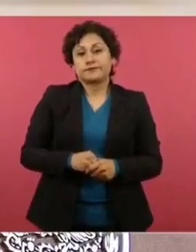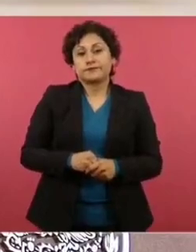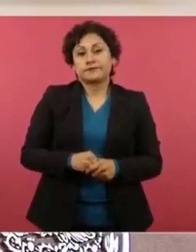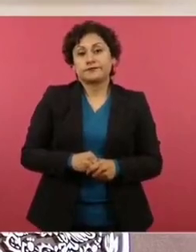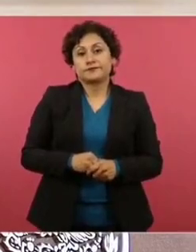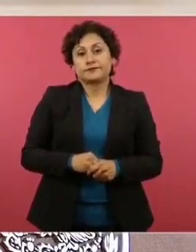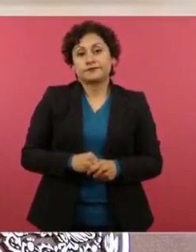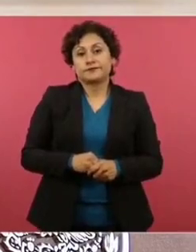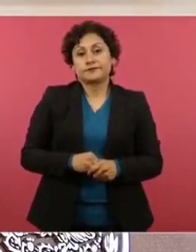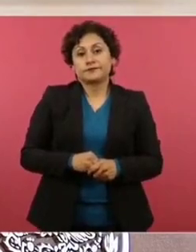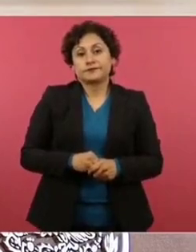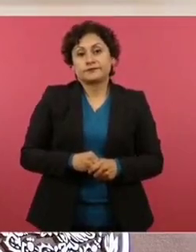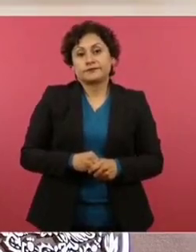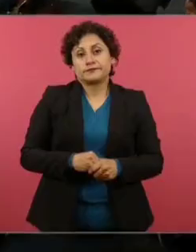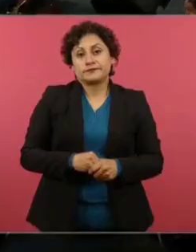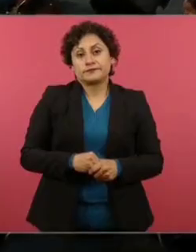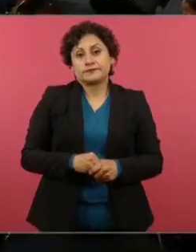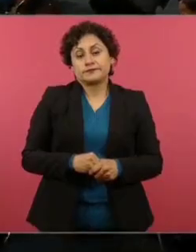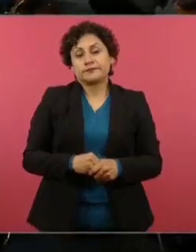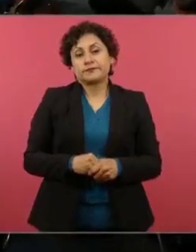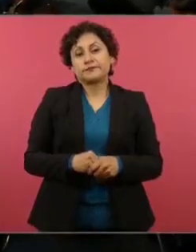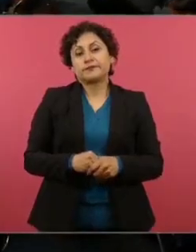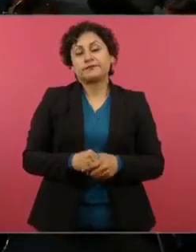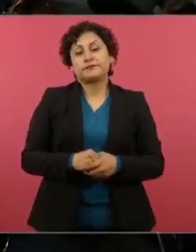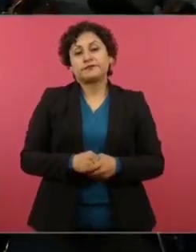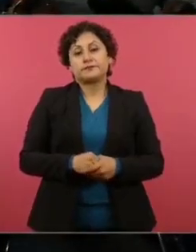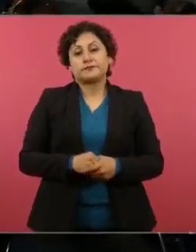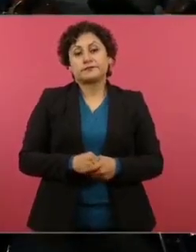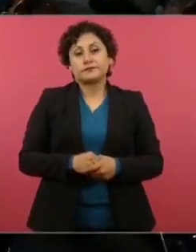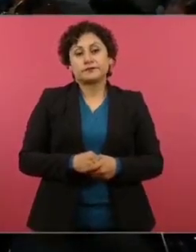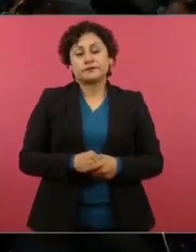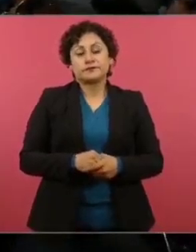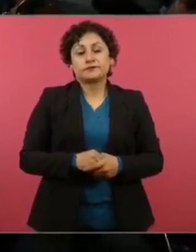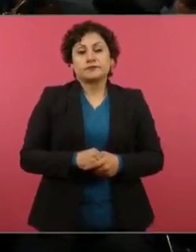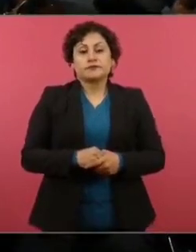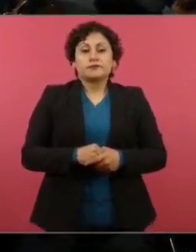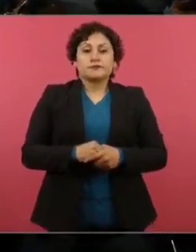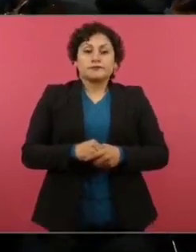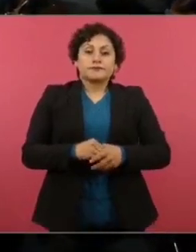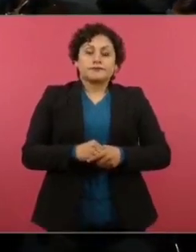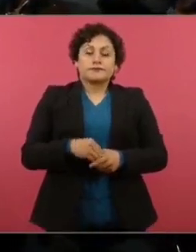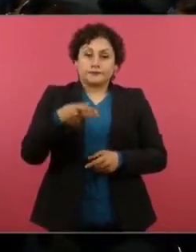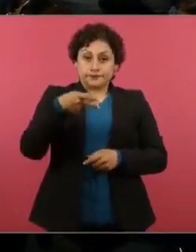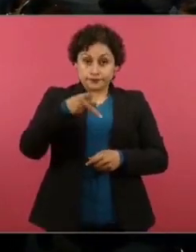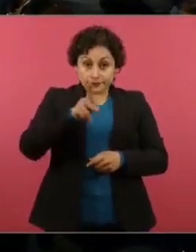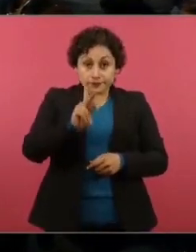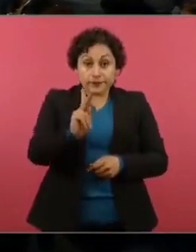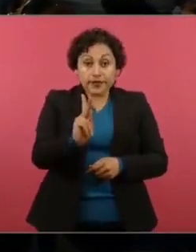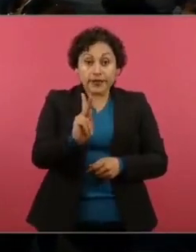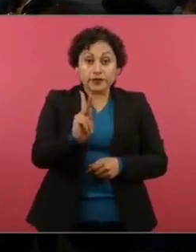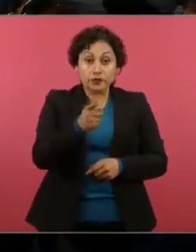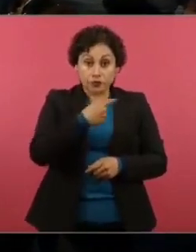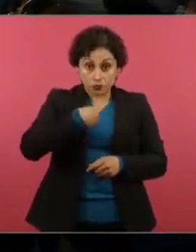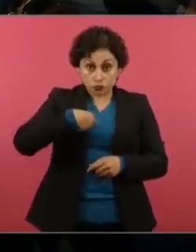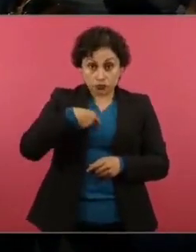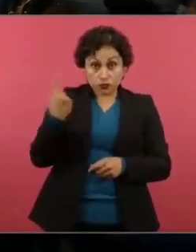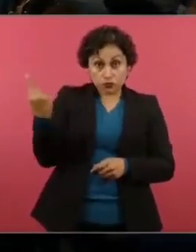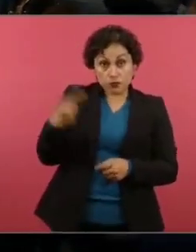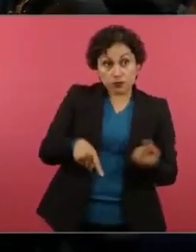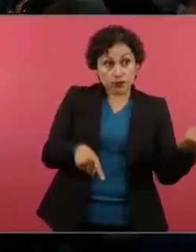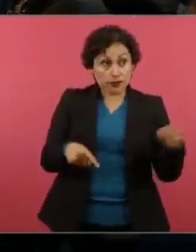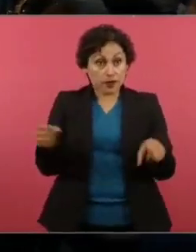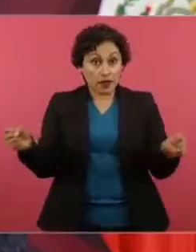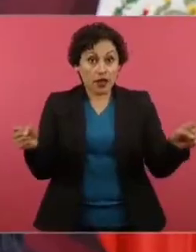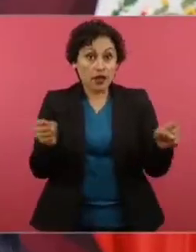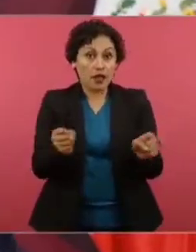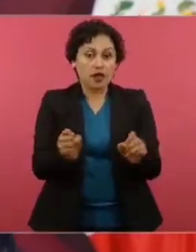Pero, pues, somos distintos. No puedo